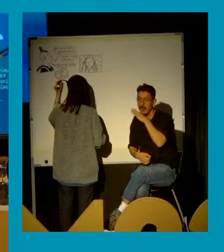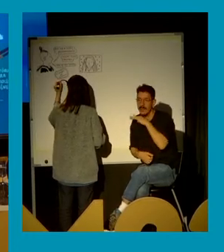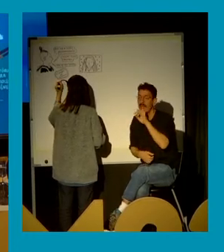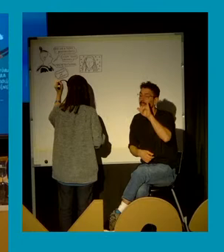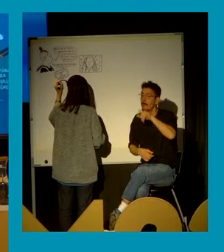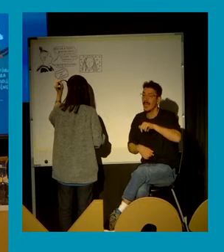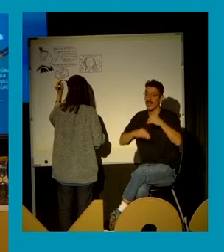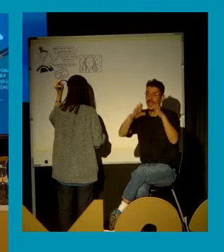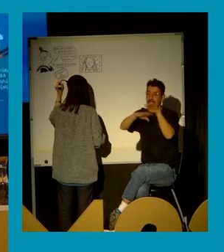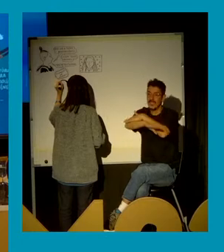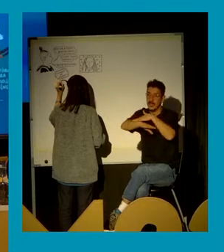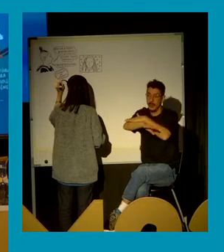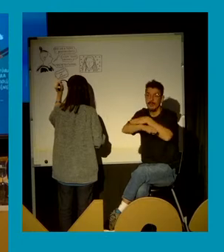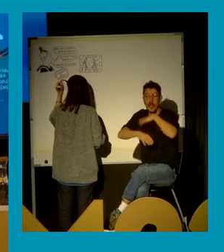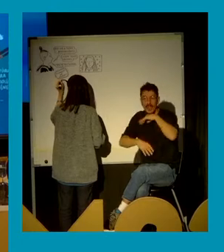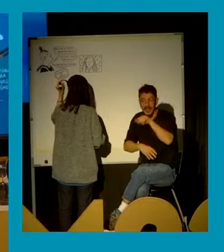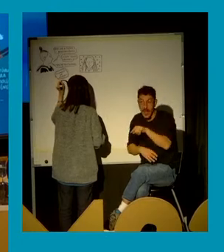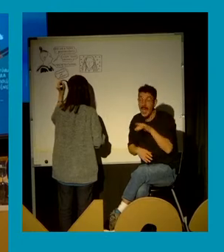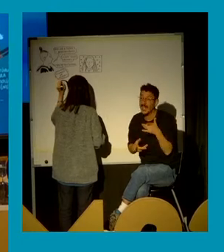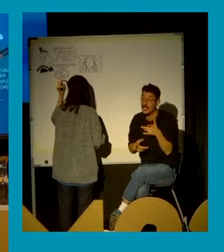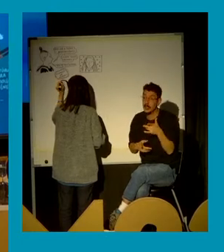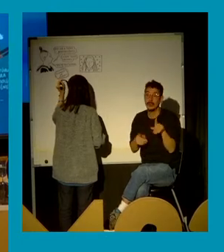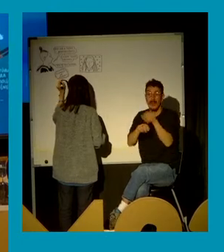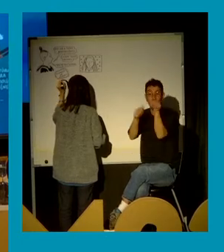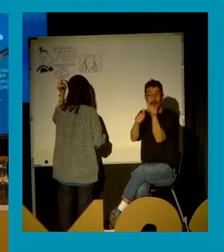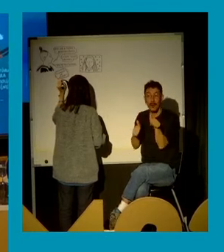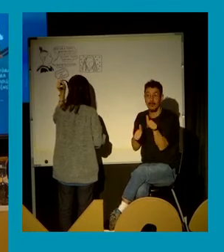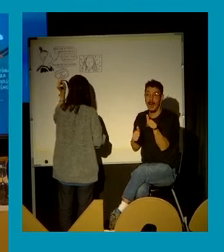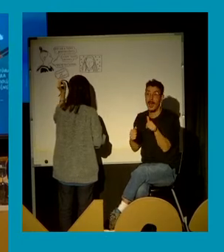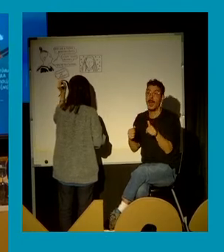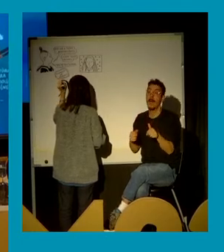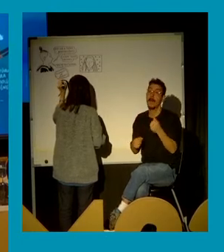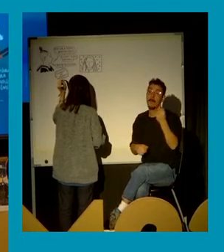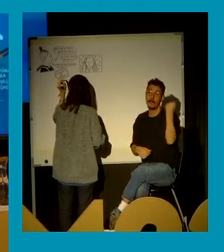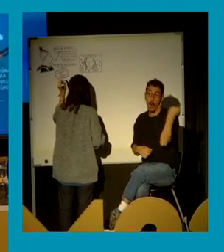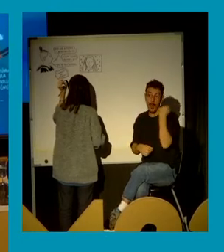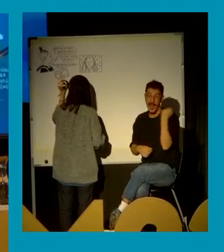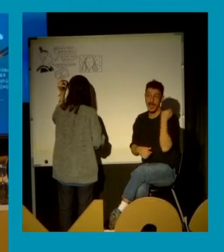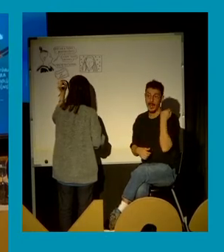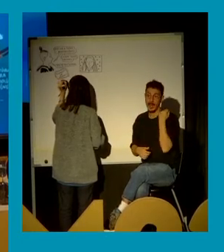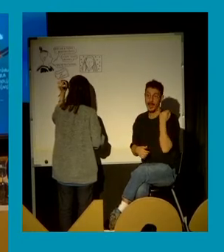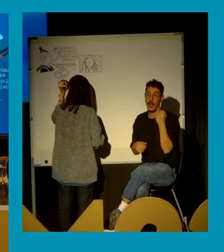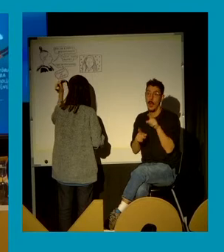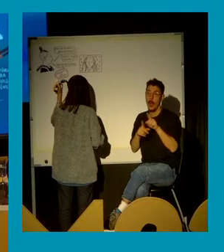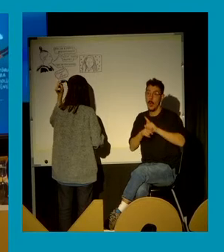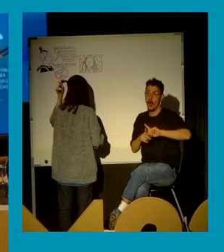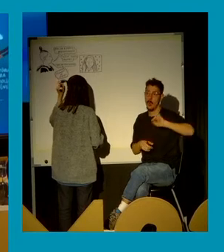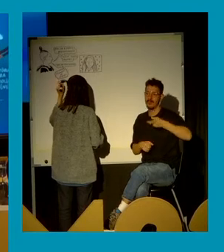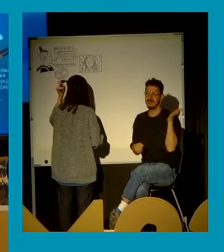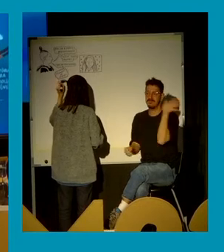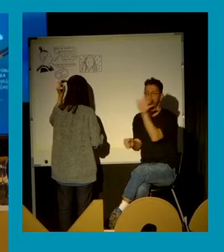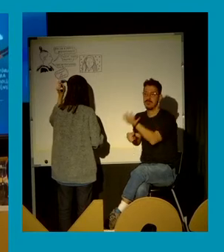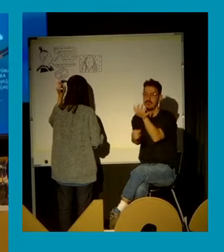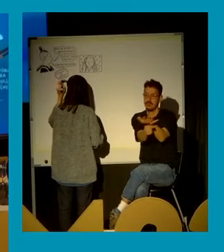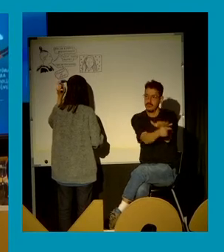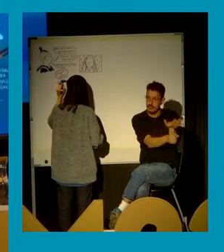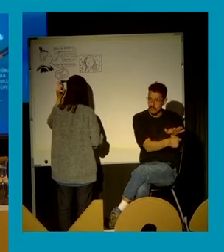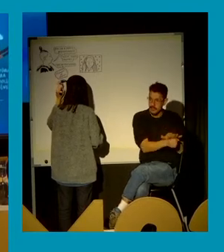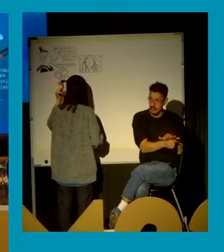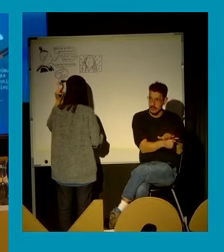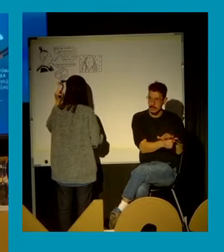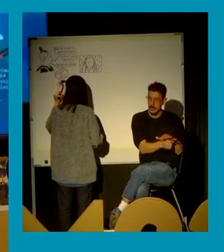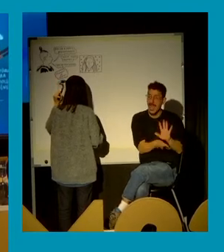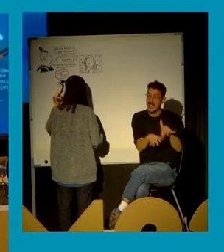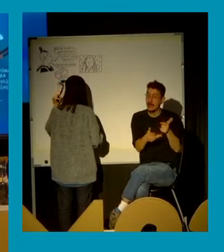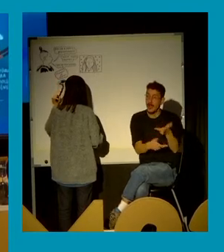institucional, son formas de ejercer ese poder. Cuando decimos aquí esto va de poder, son formas de ejercicio de ese poder a través de la vulneración